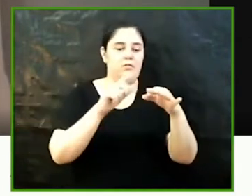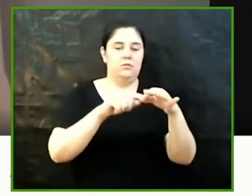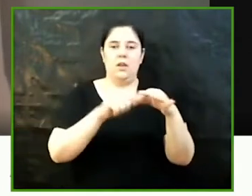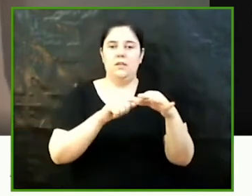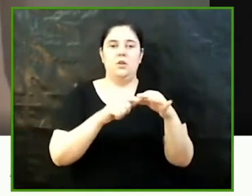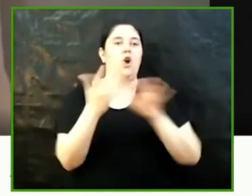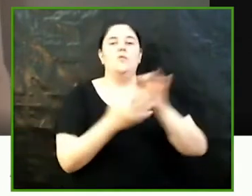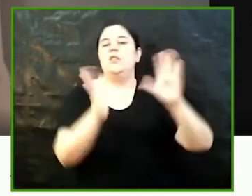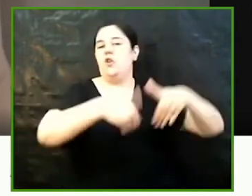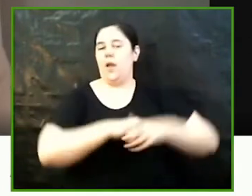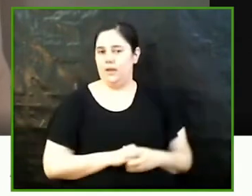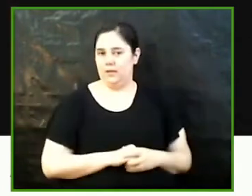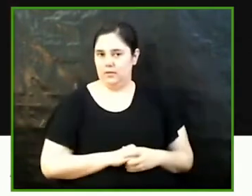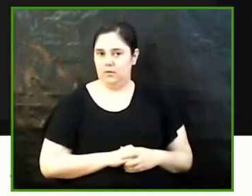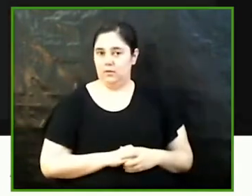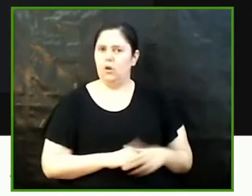conflicto